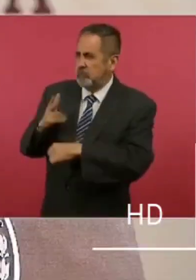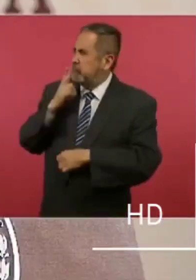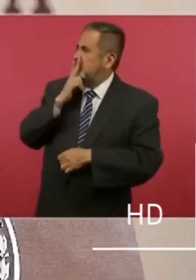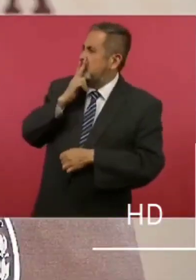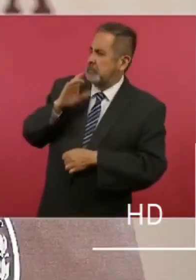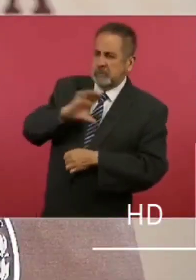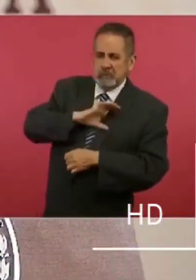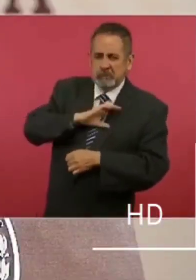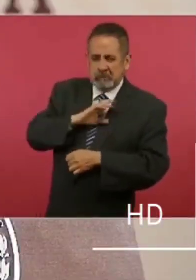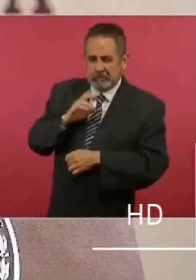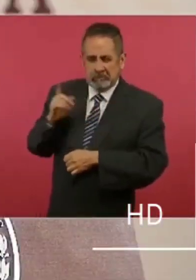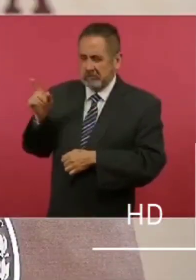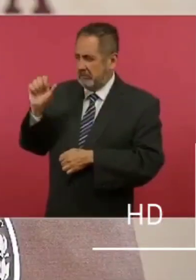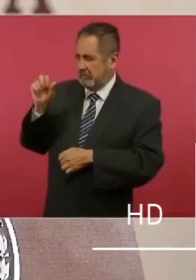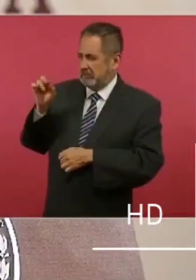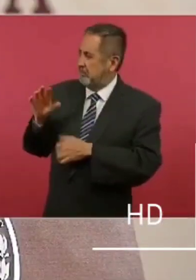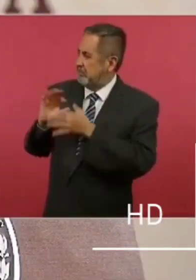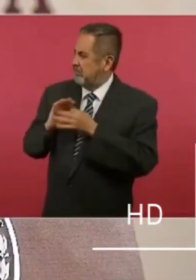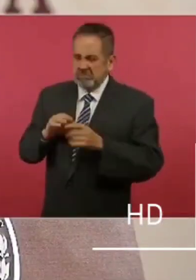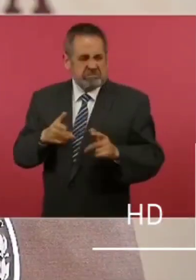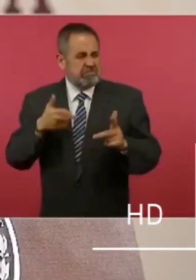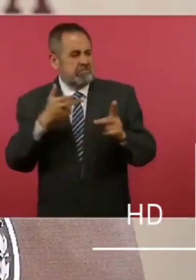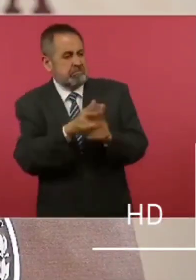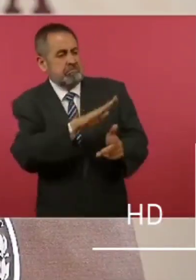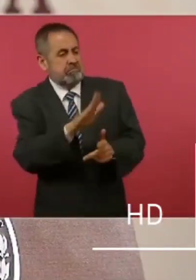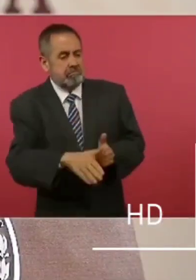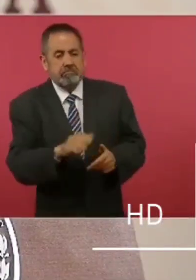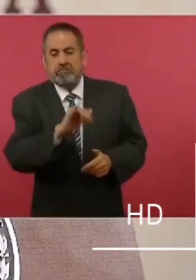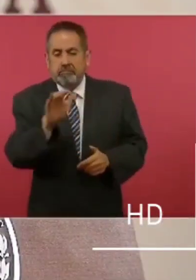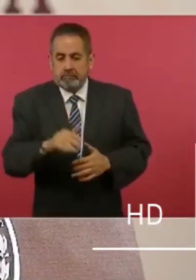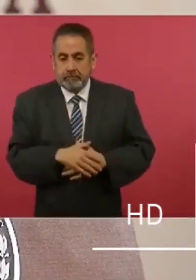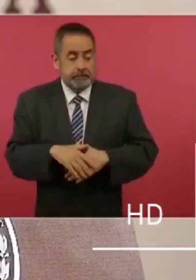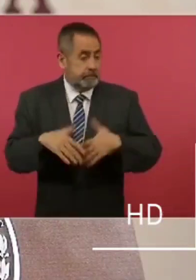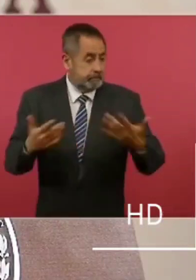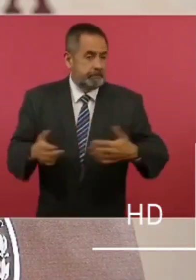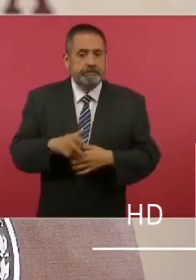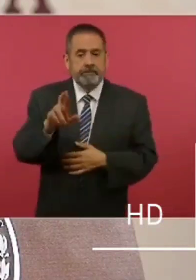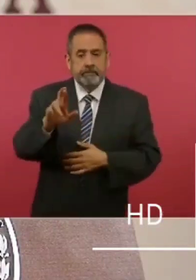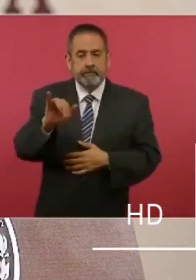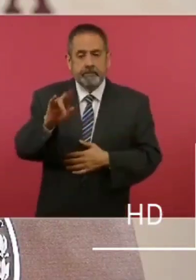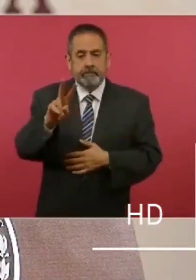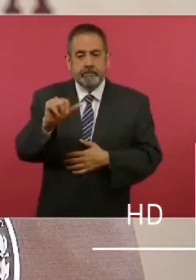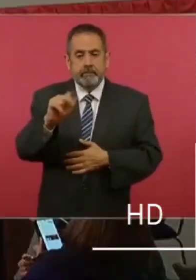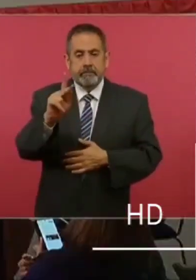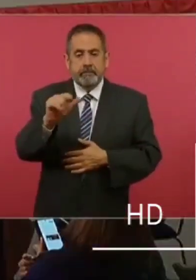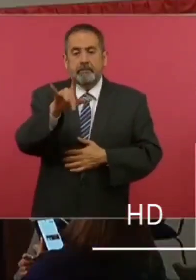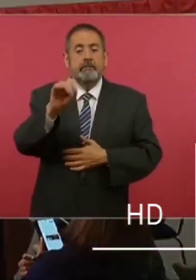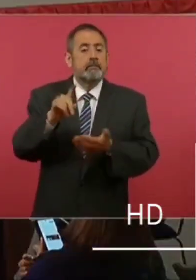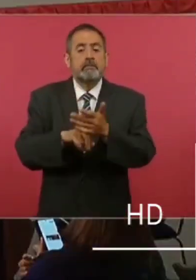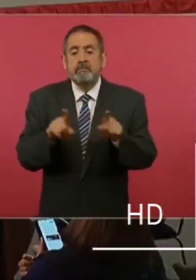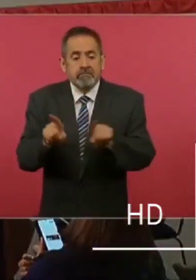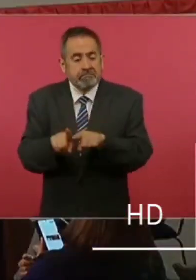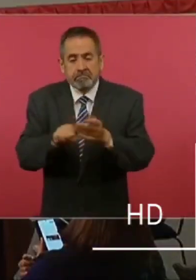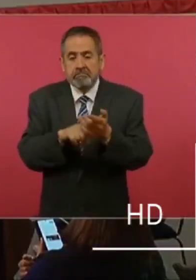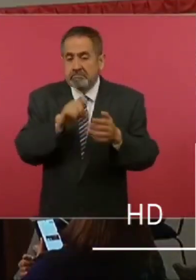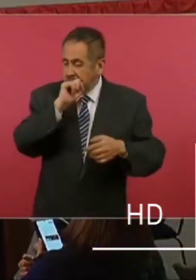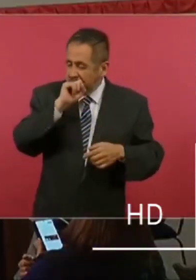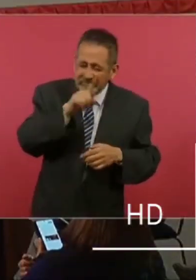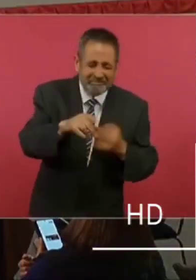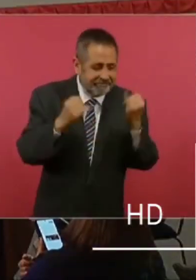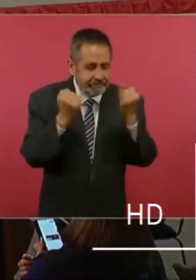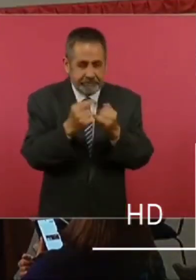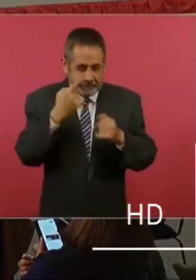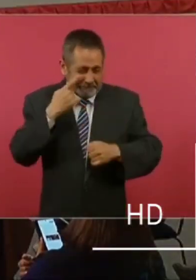Y por último, no queremos otro colosio, tituló Raimundo Riva Palacio su columna en el periódico El Financiero. Él dice,